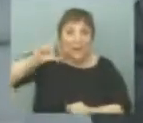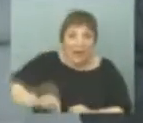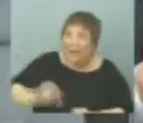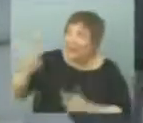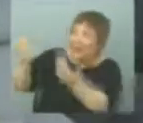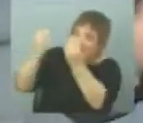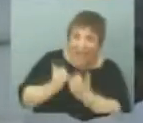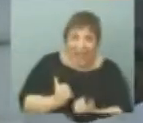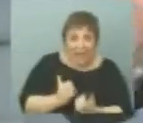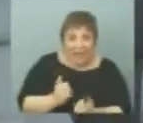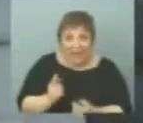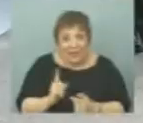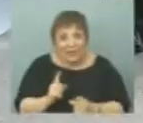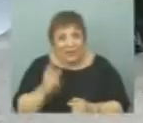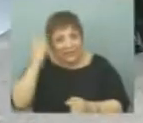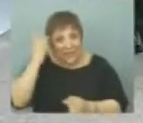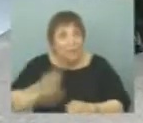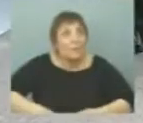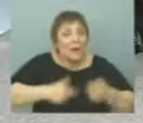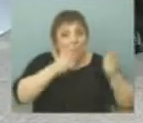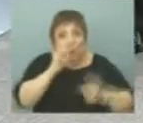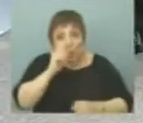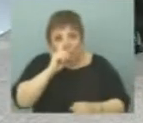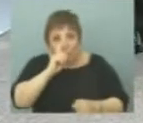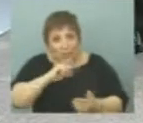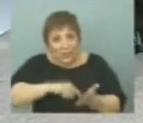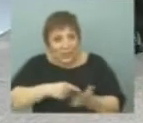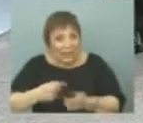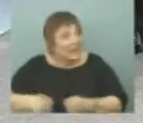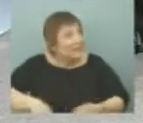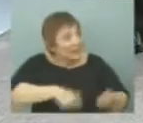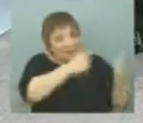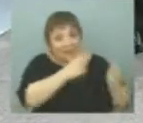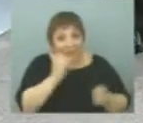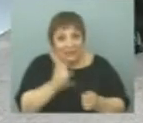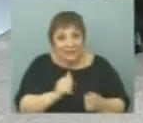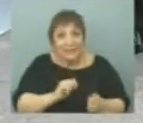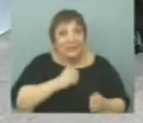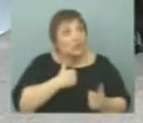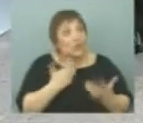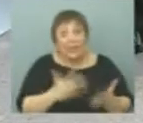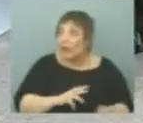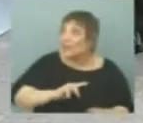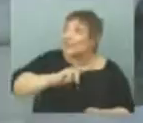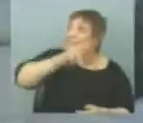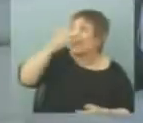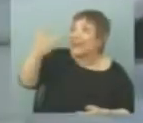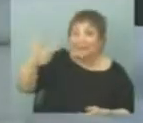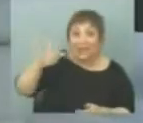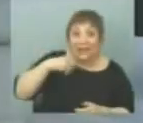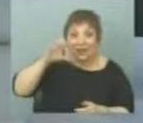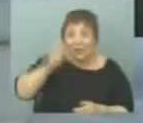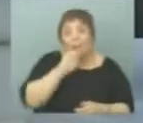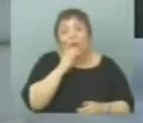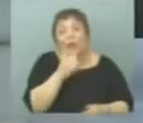Y le hace la transferencia a San Pablo o a Buenos Aires. Transferencia directa. Y cuando usted quiera acceder a un tercer mercado, si por ejemplo el